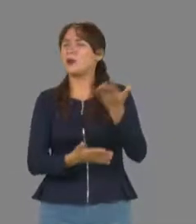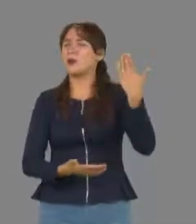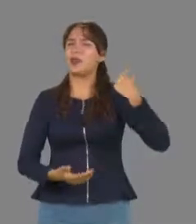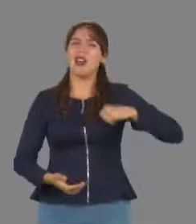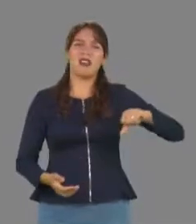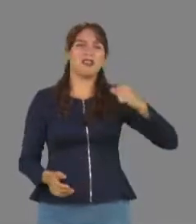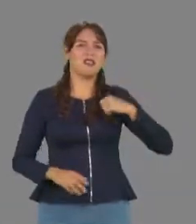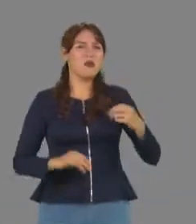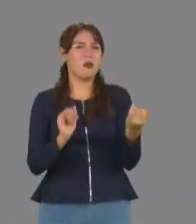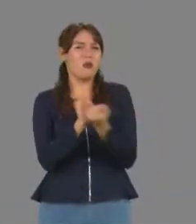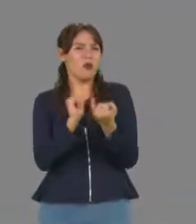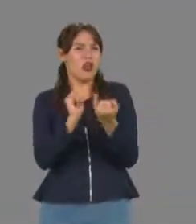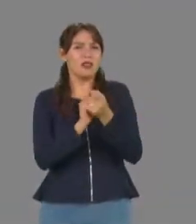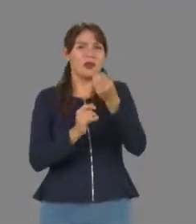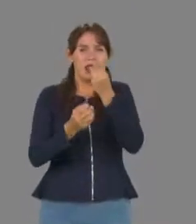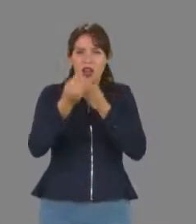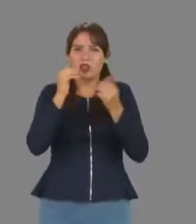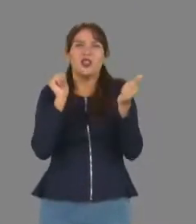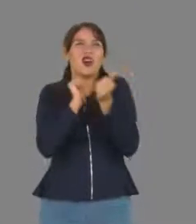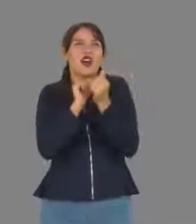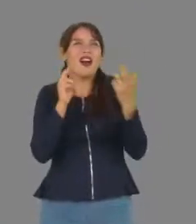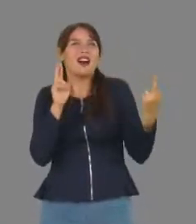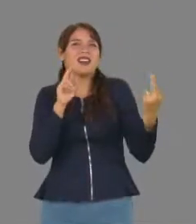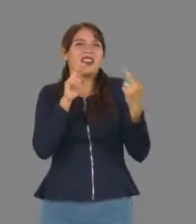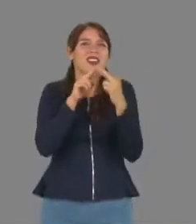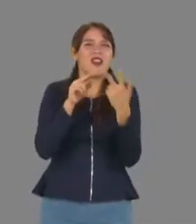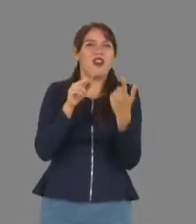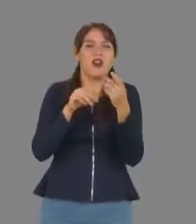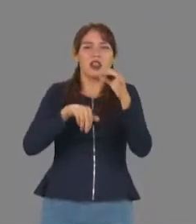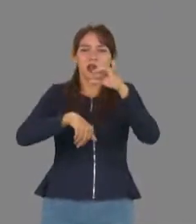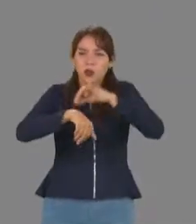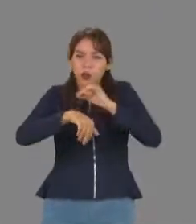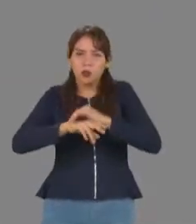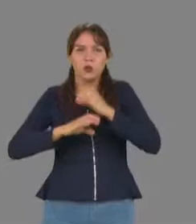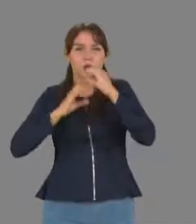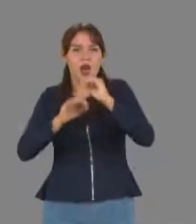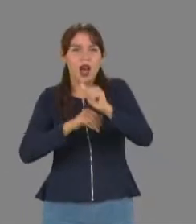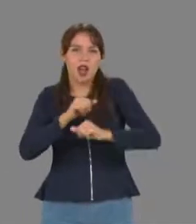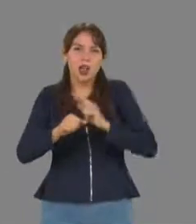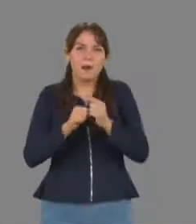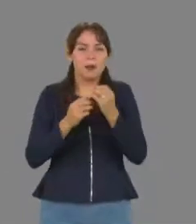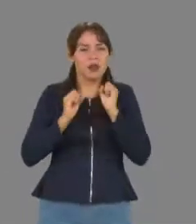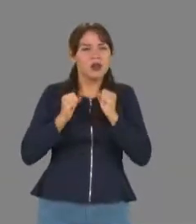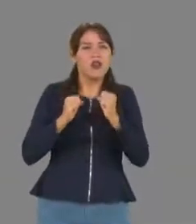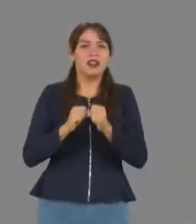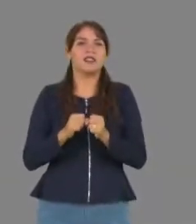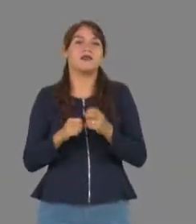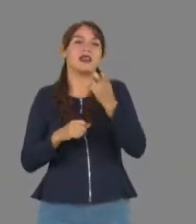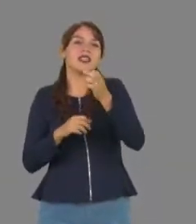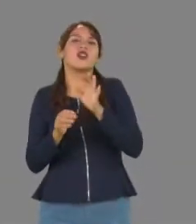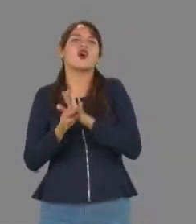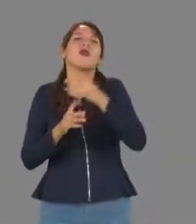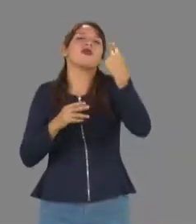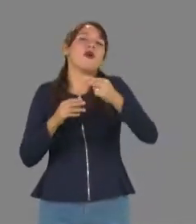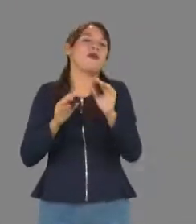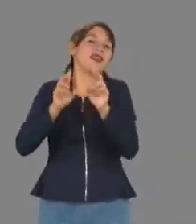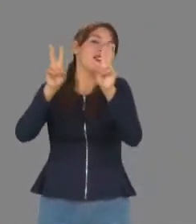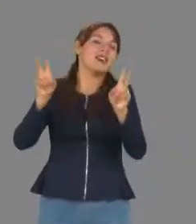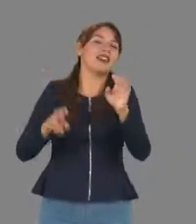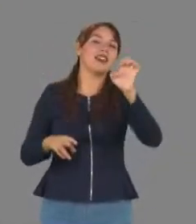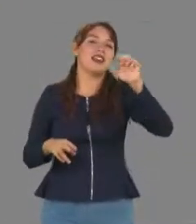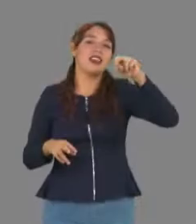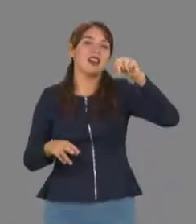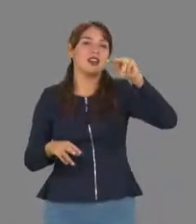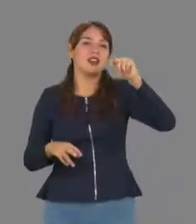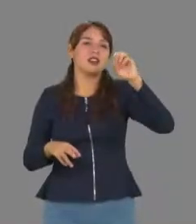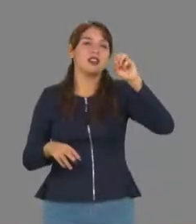ancestral relacionada con la religiosidad, la medicina y la nutrición. A esta práctica se le llama entomofagia.